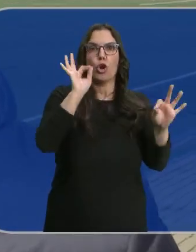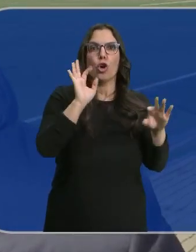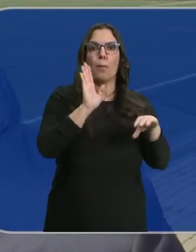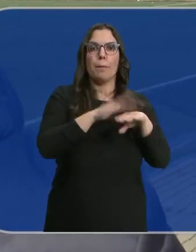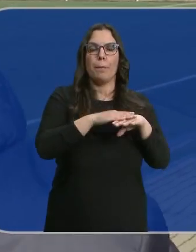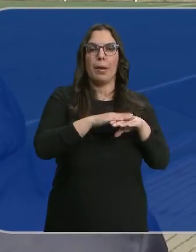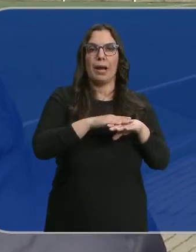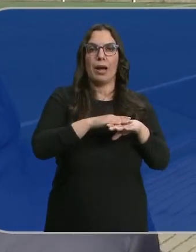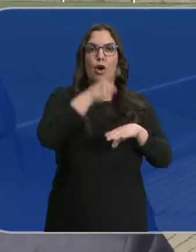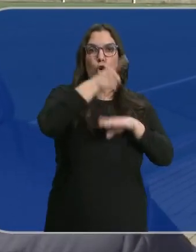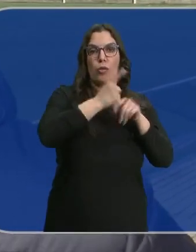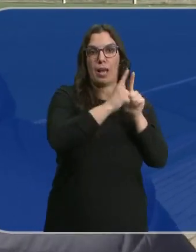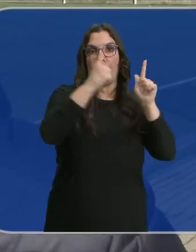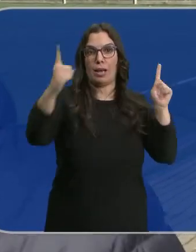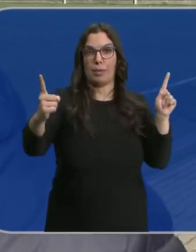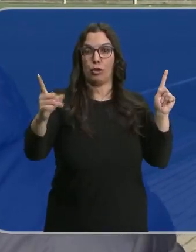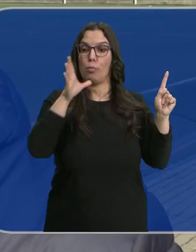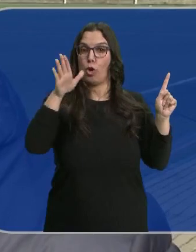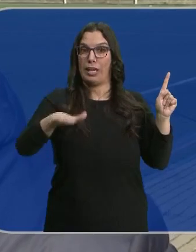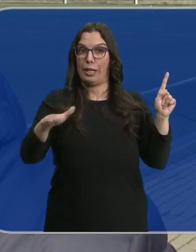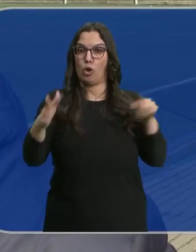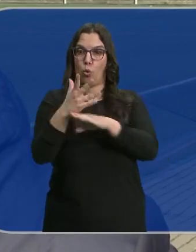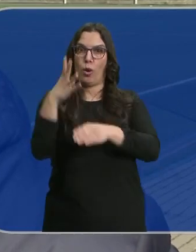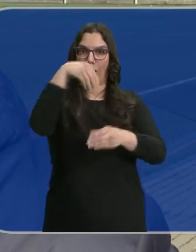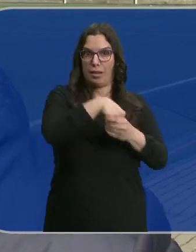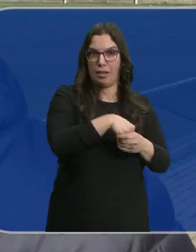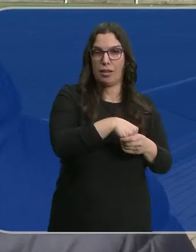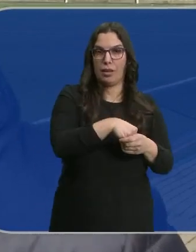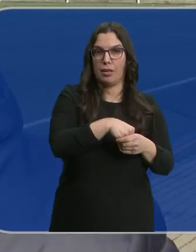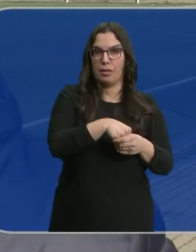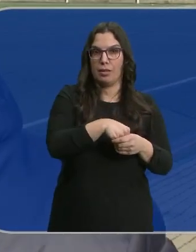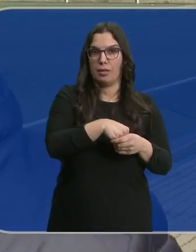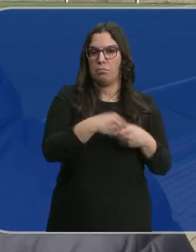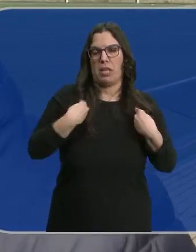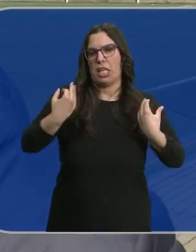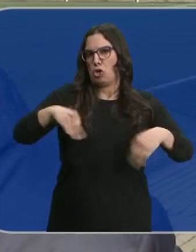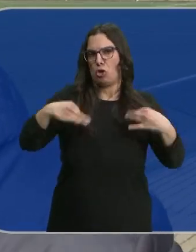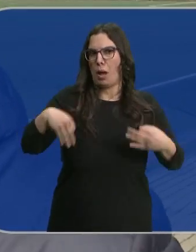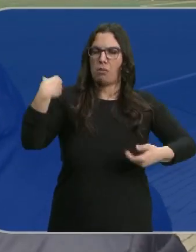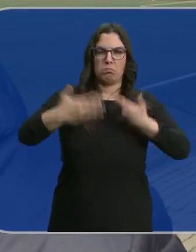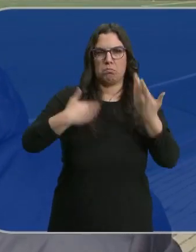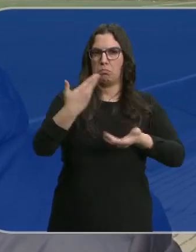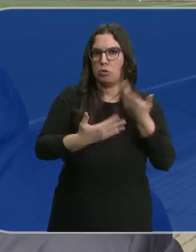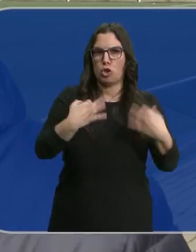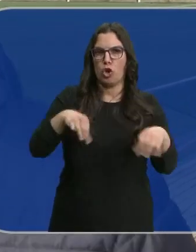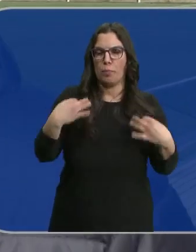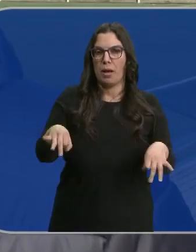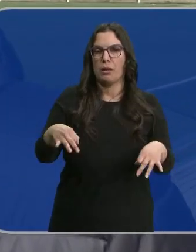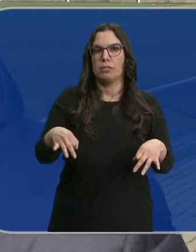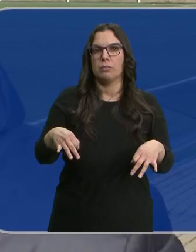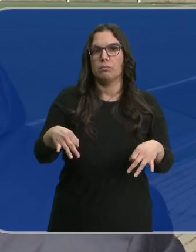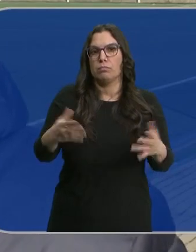poder cumplir la orden de alejamiento porque el jugador se encuentra en nuestras filas, a día de hoy con vida normal, entrenamiento normal y todo normal.